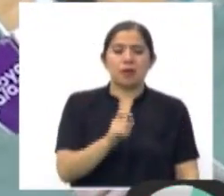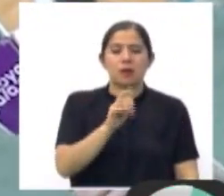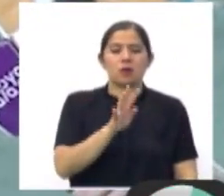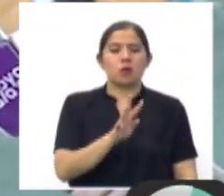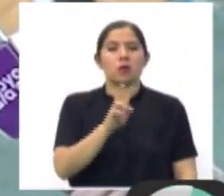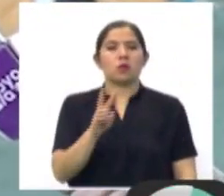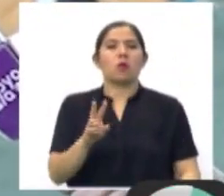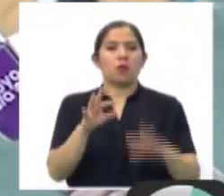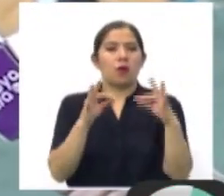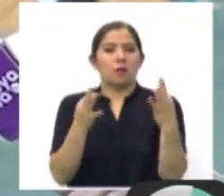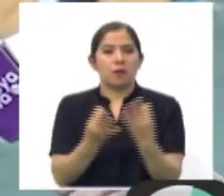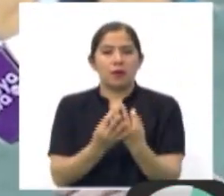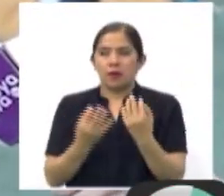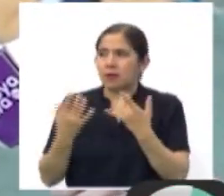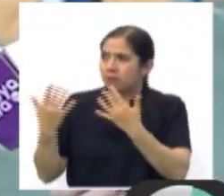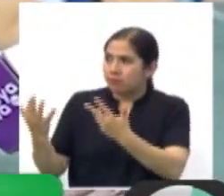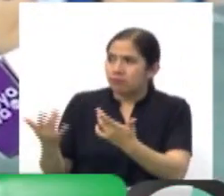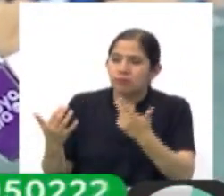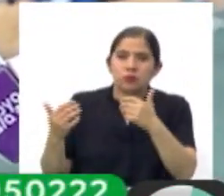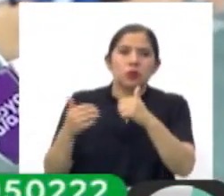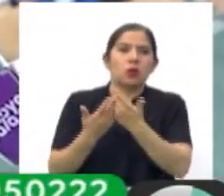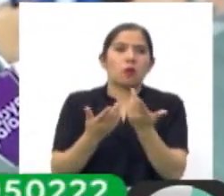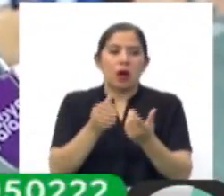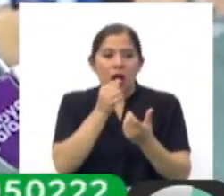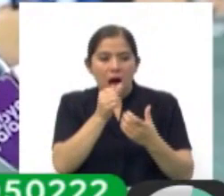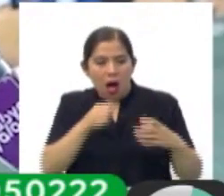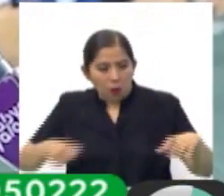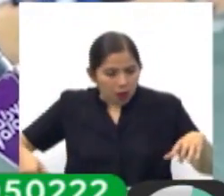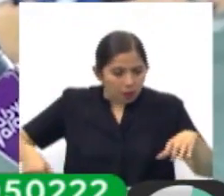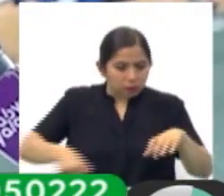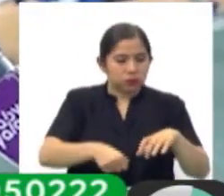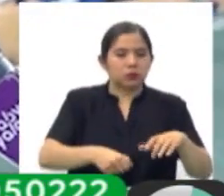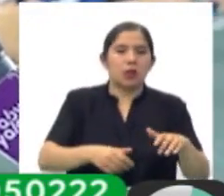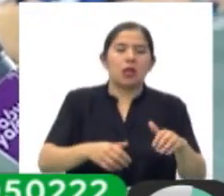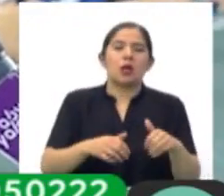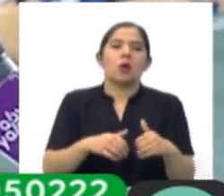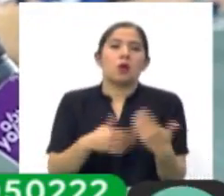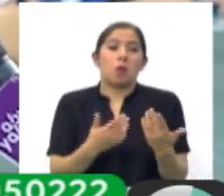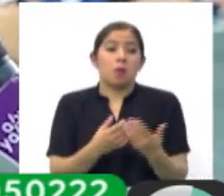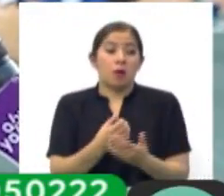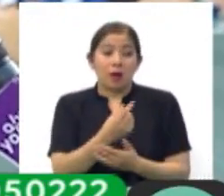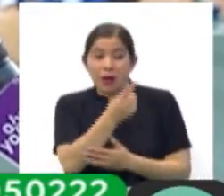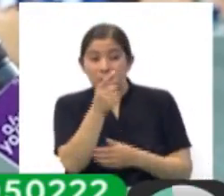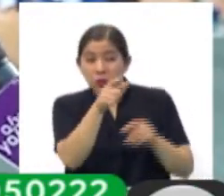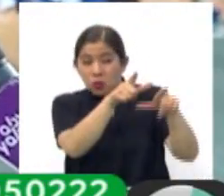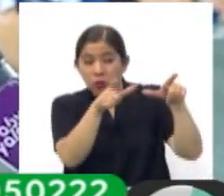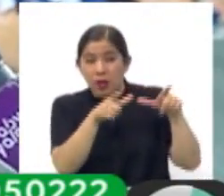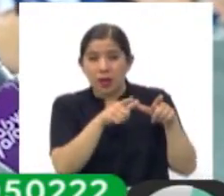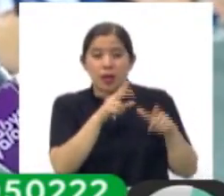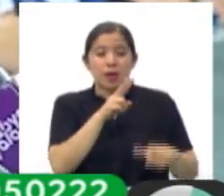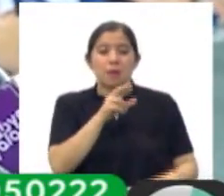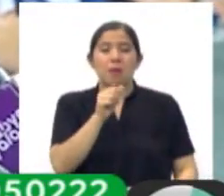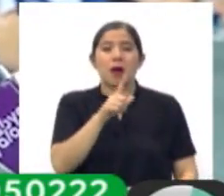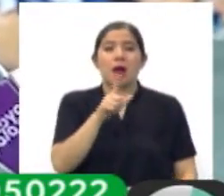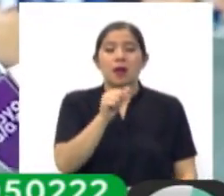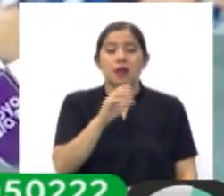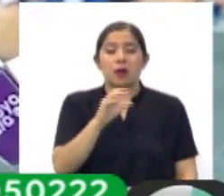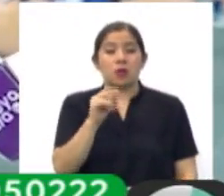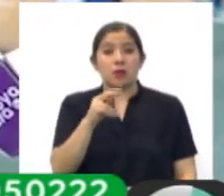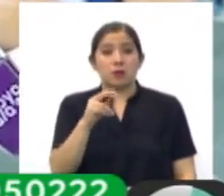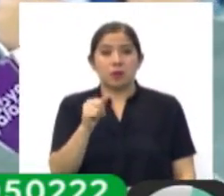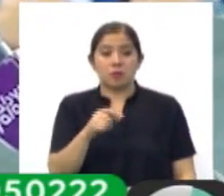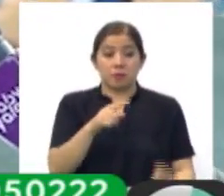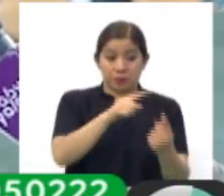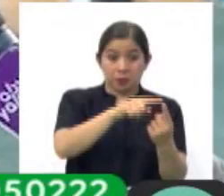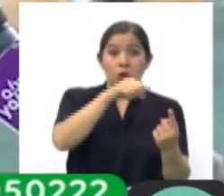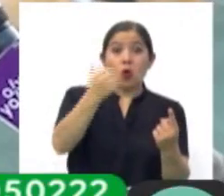esperando justamente la reconexión del sistema de alcantarillado, la mayoría que es en Valle Concepción. Y asimismo, de la fase 2, no